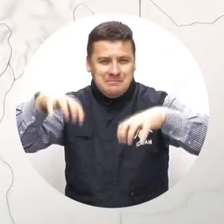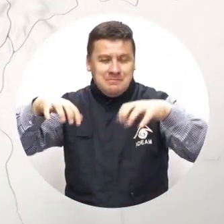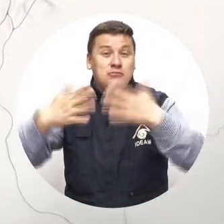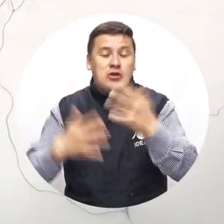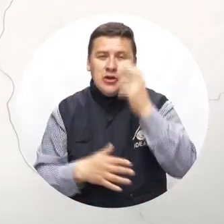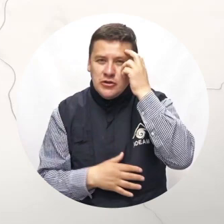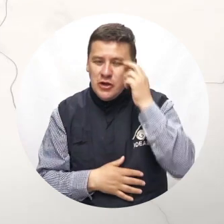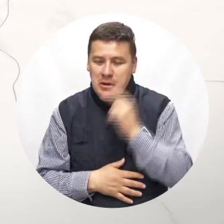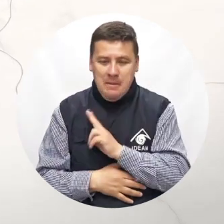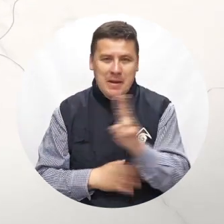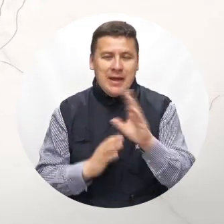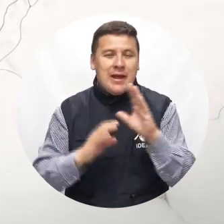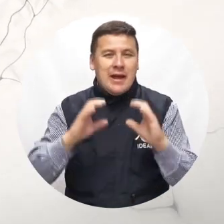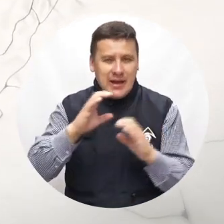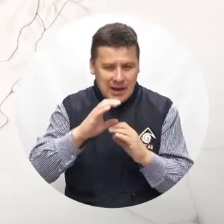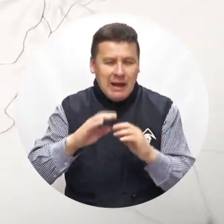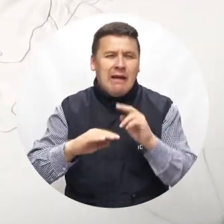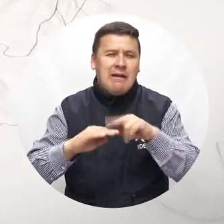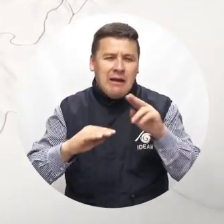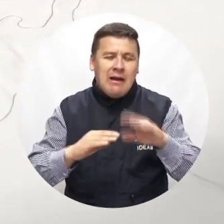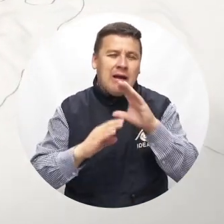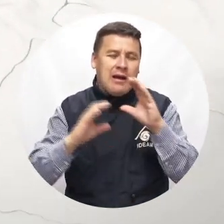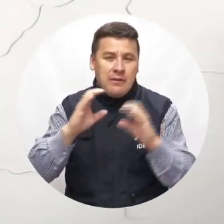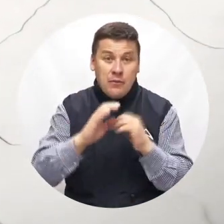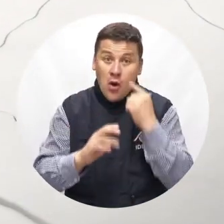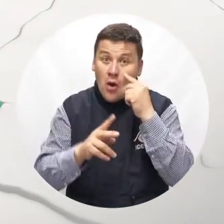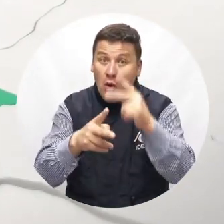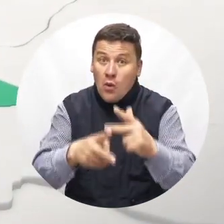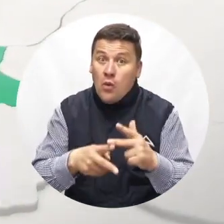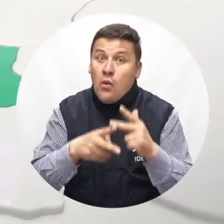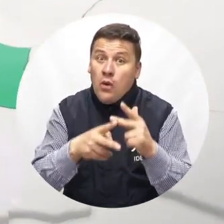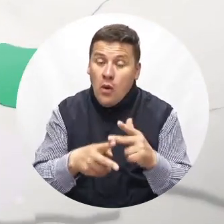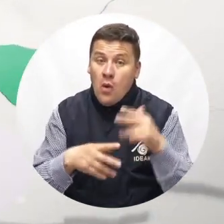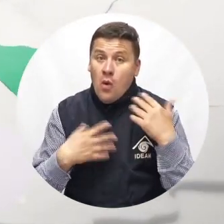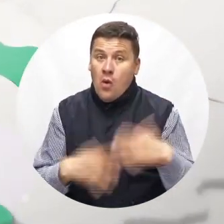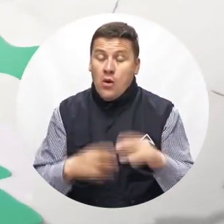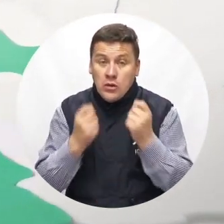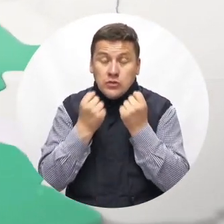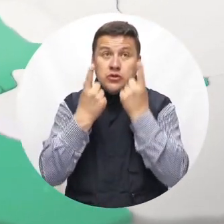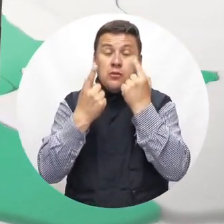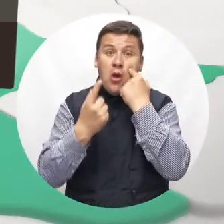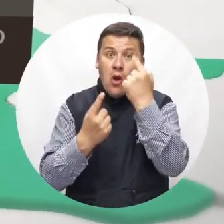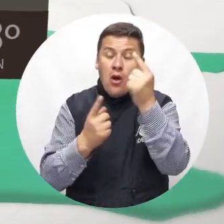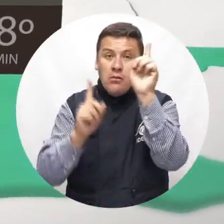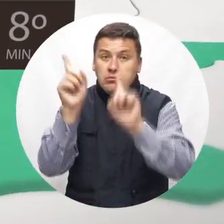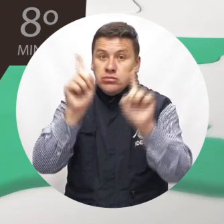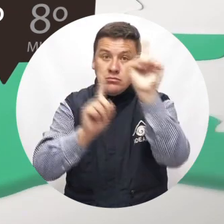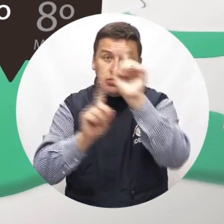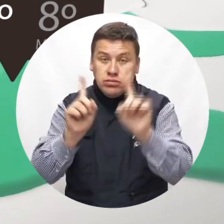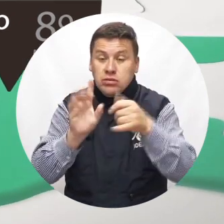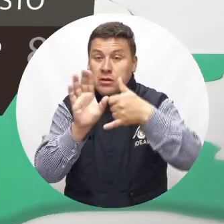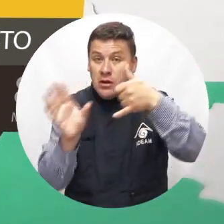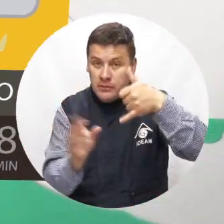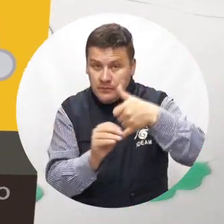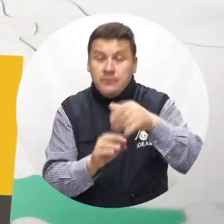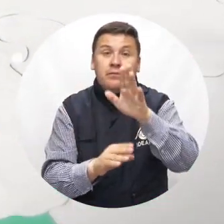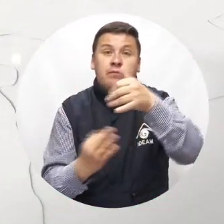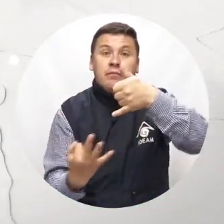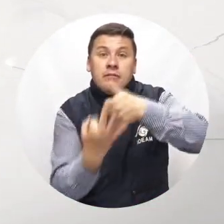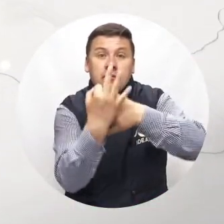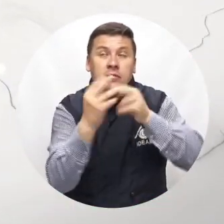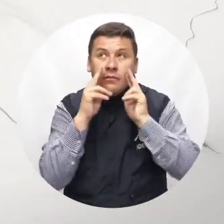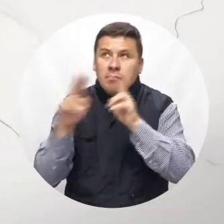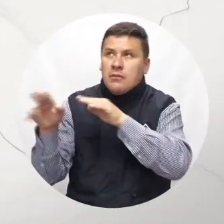pacífico se pronostica una tarde de lloviznas intermitentes. A la altura de Chocó, Valle del Cauca, Nariño y Cauca, mucho cuidado,